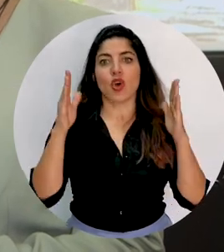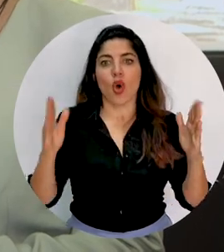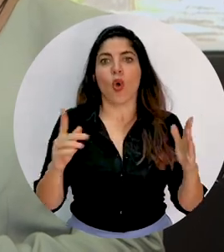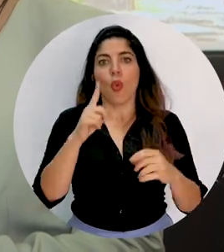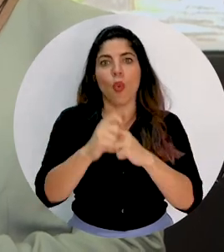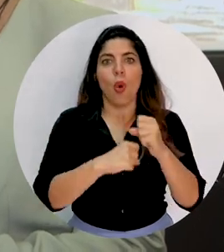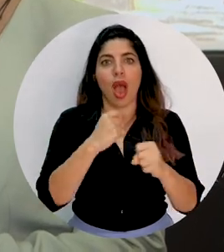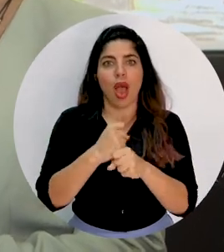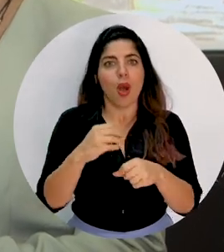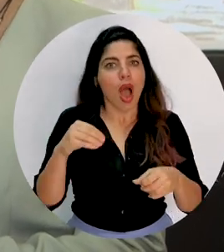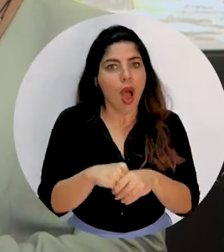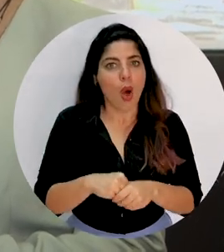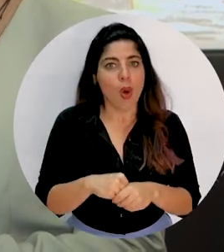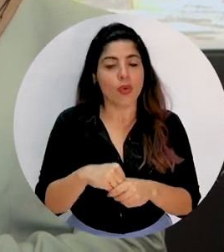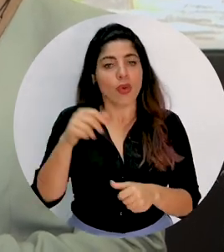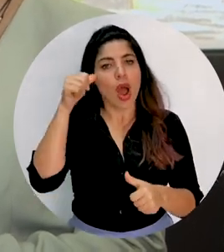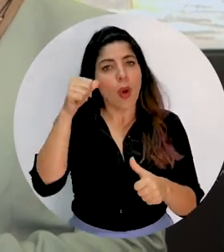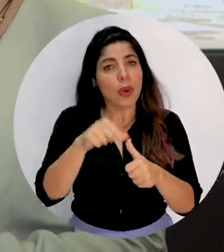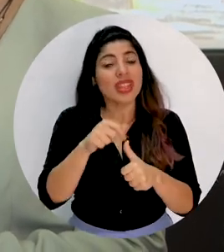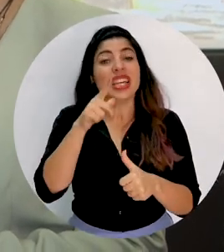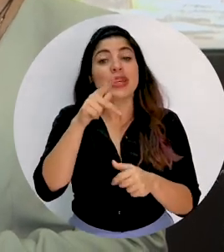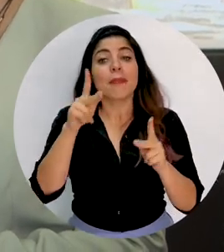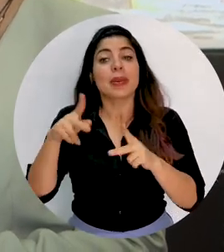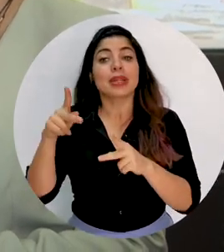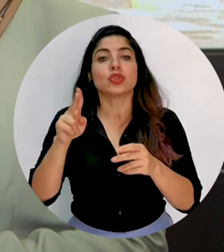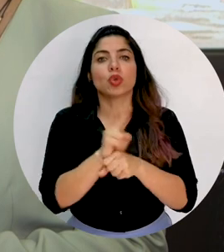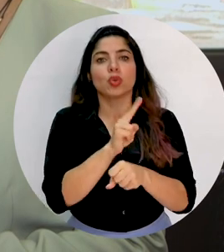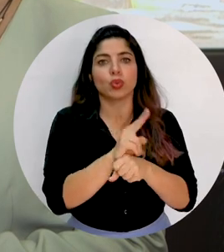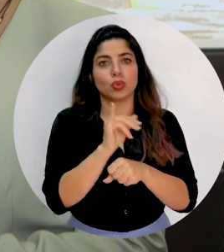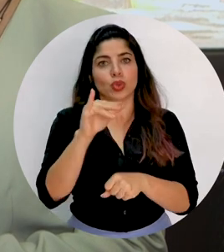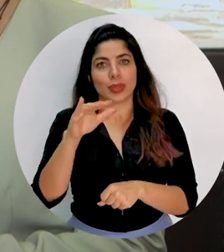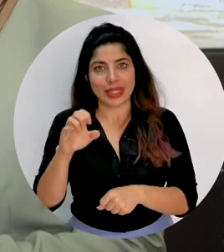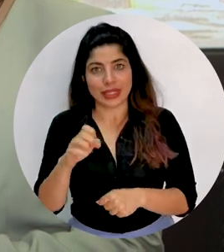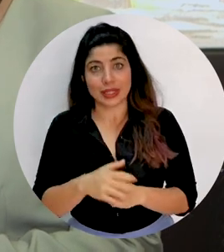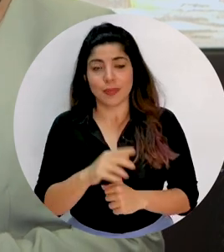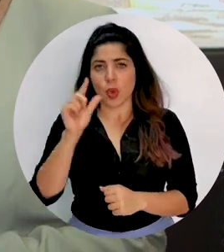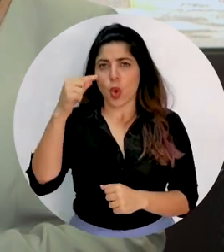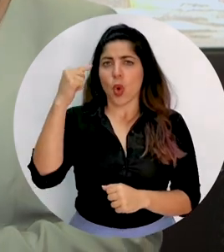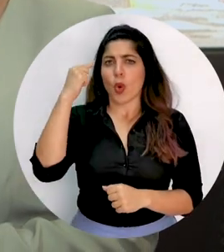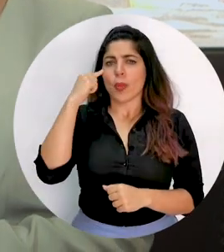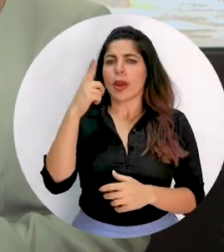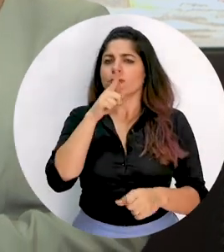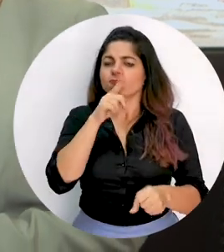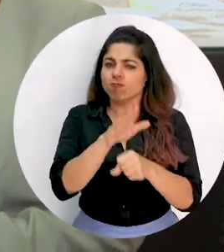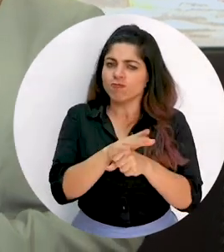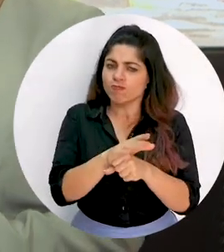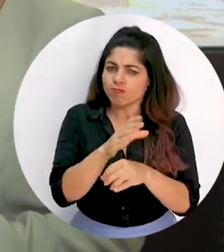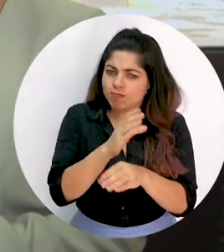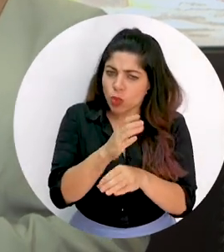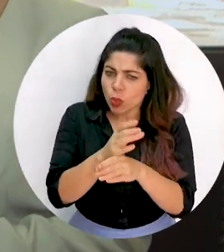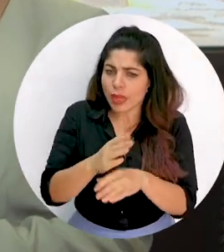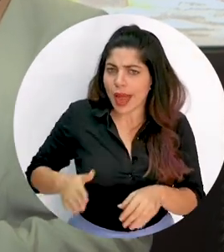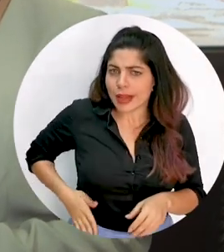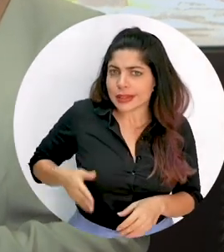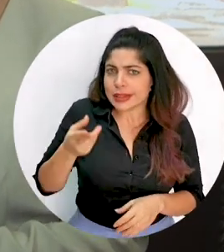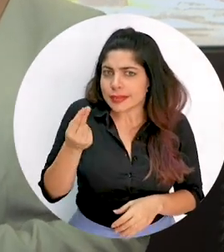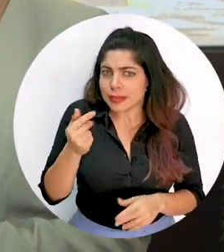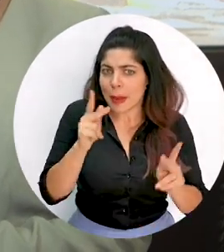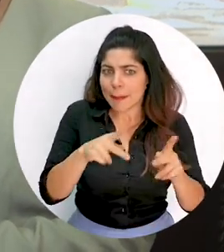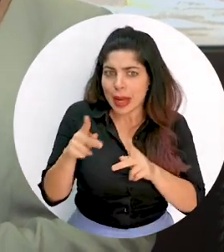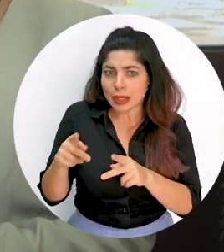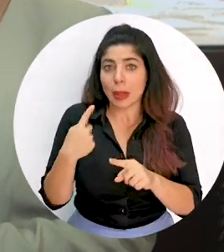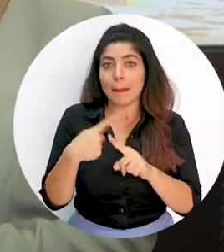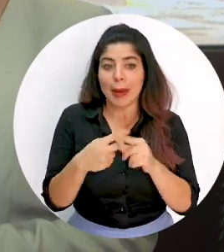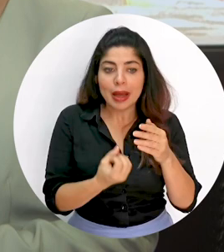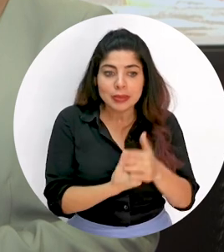millón al año. Hay que recordar que esto será para los abonados del ICE. El compromiso del gobierno es cuidarle el bolsillo a las personas